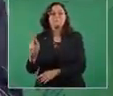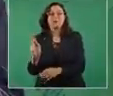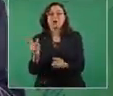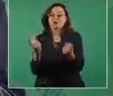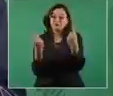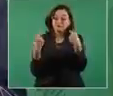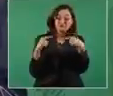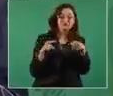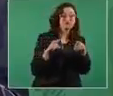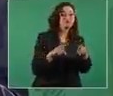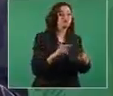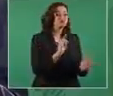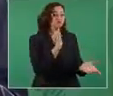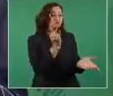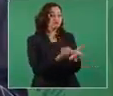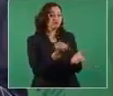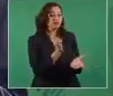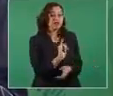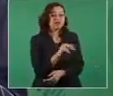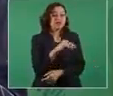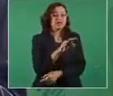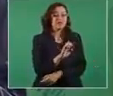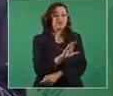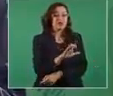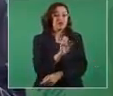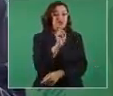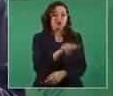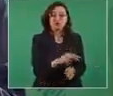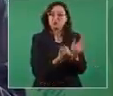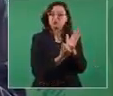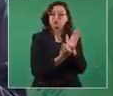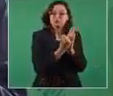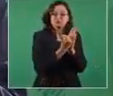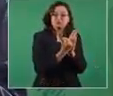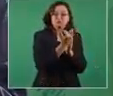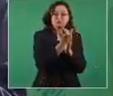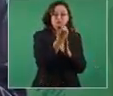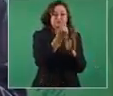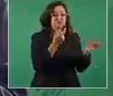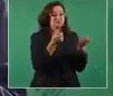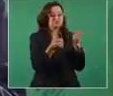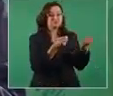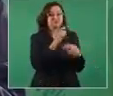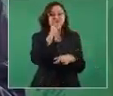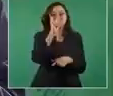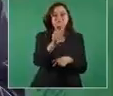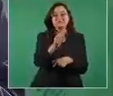tenemos una inflación controlada,